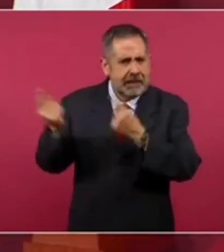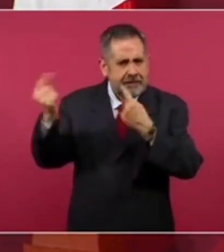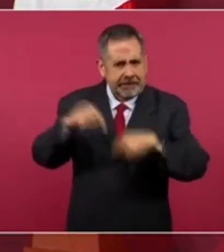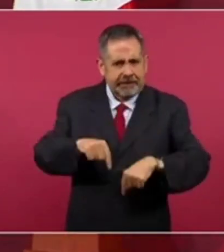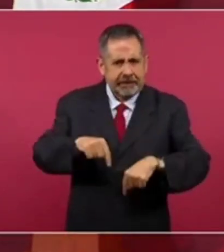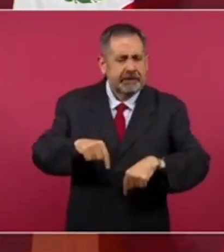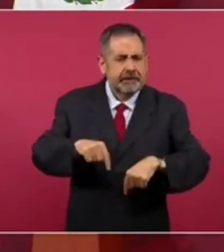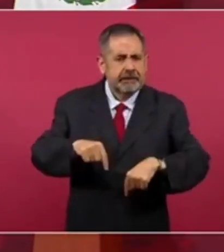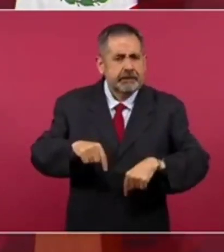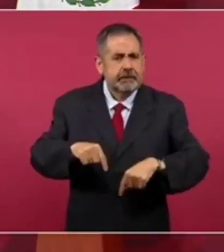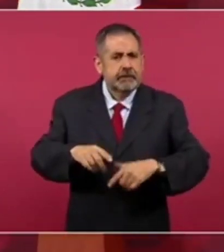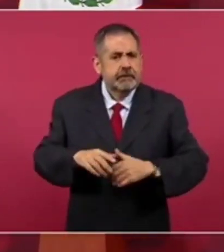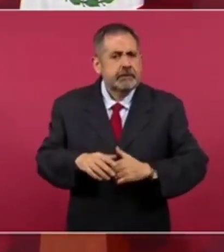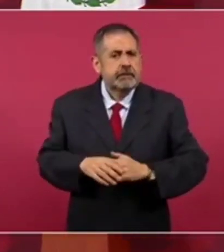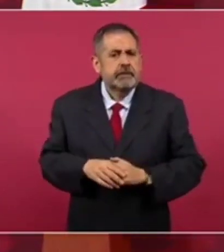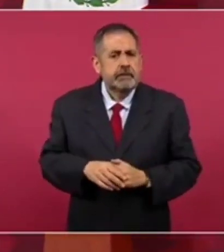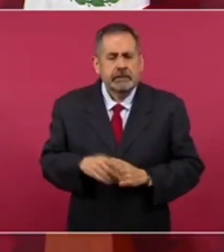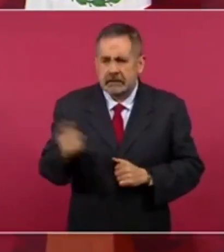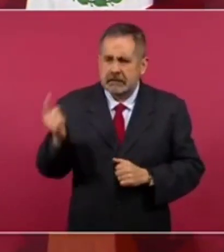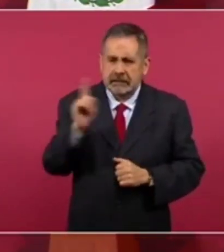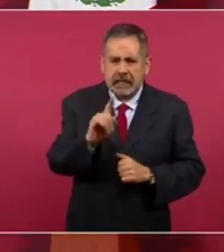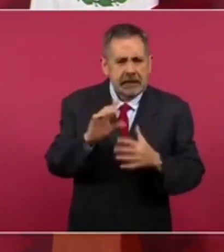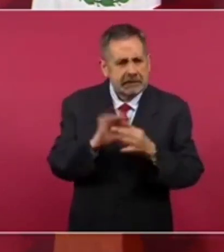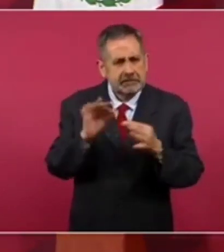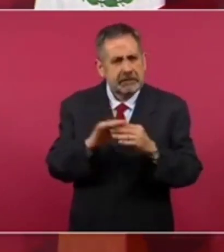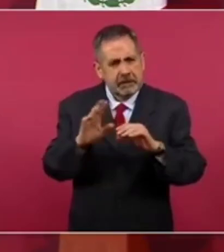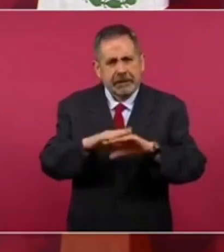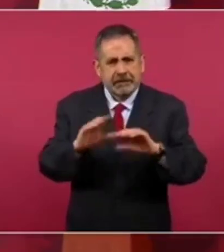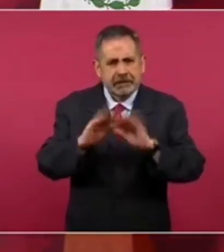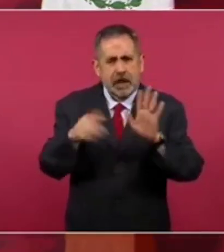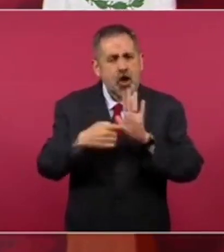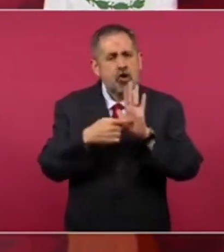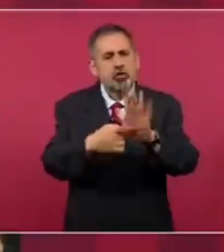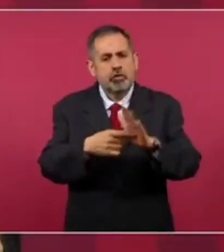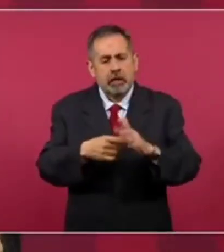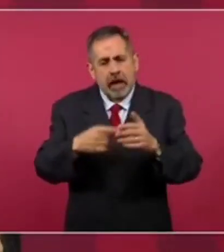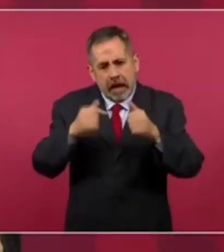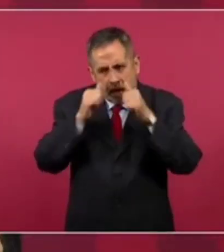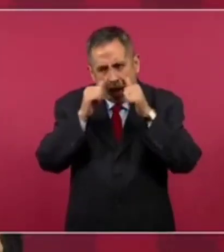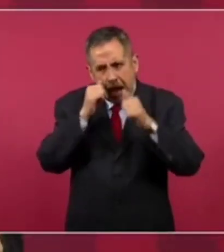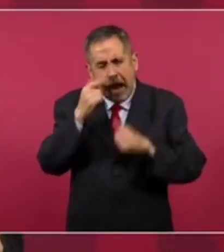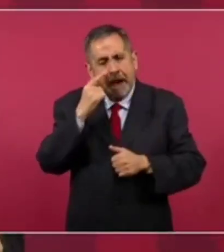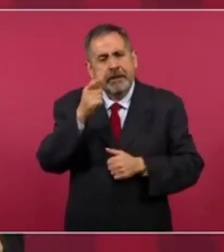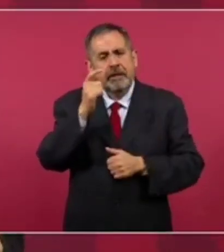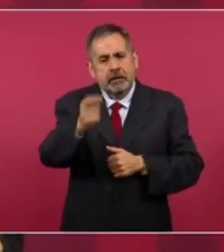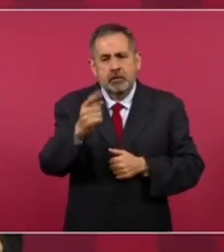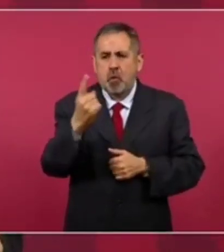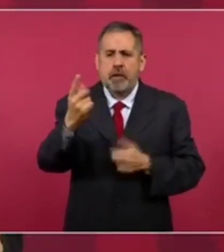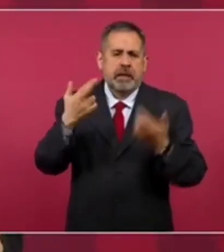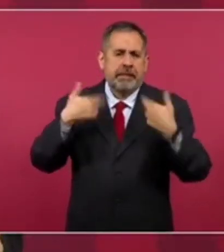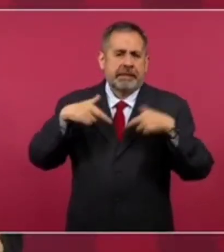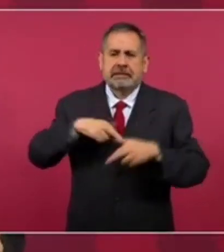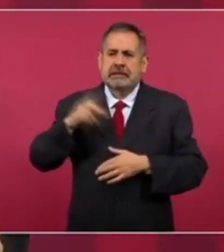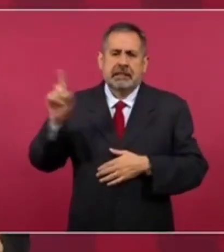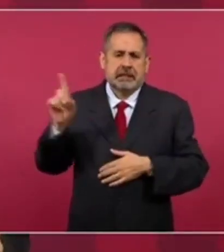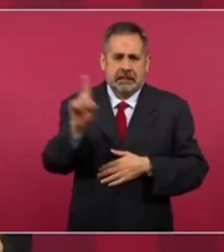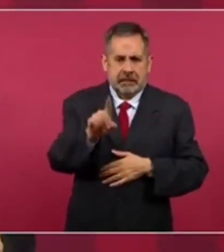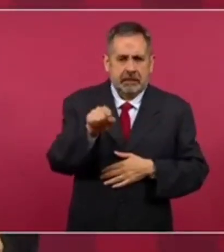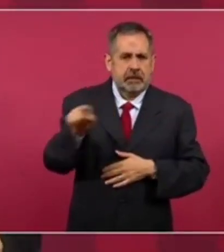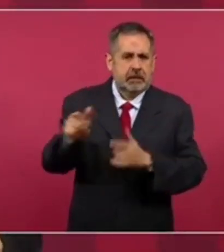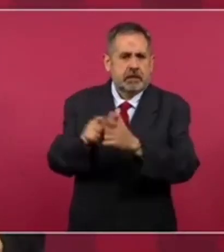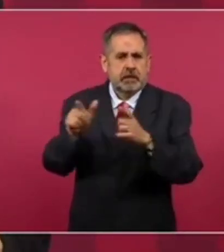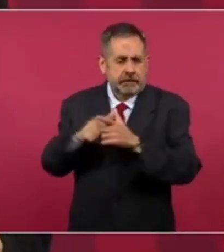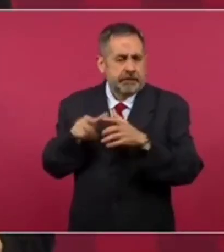y explíquenos y escuchemos a un representante del sector